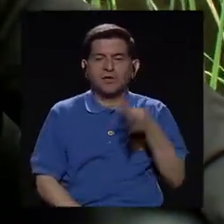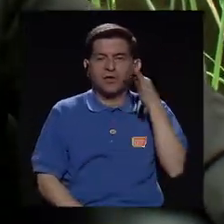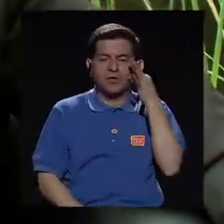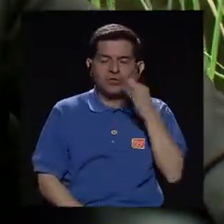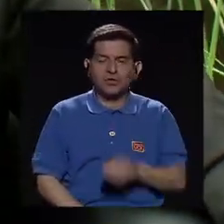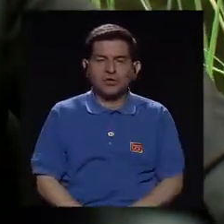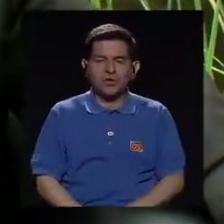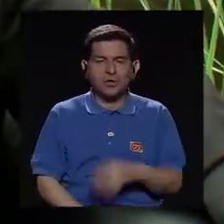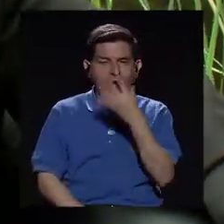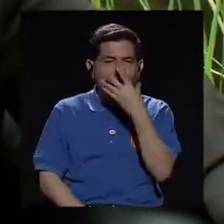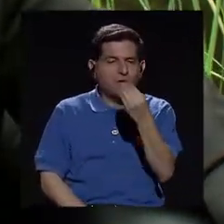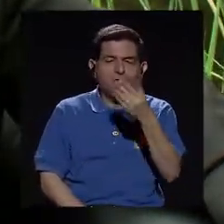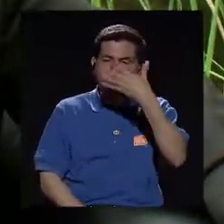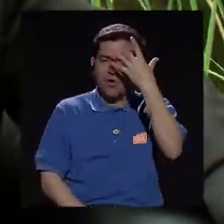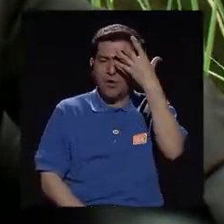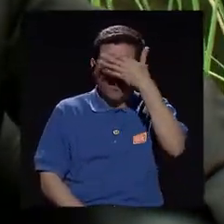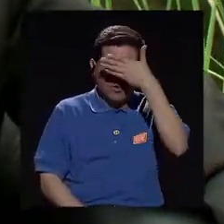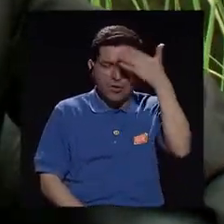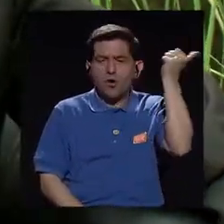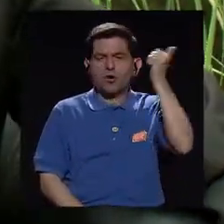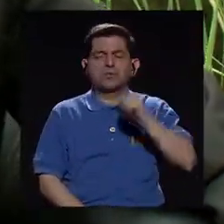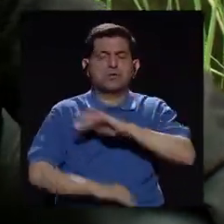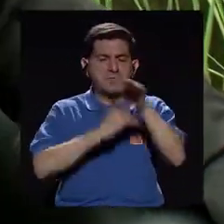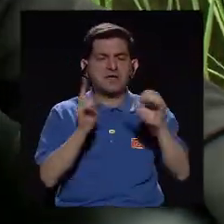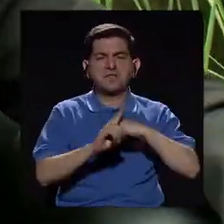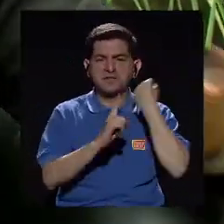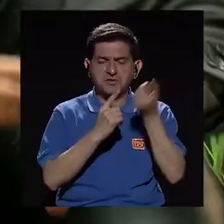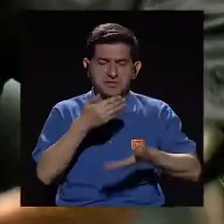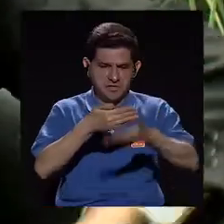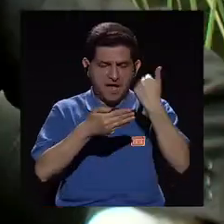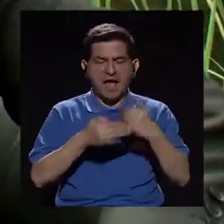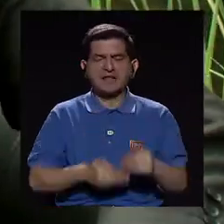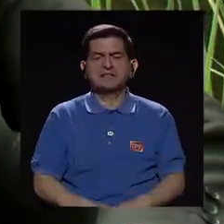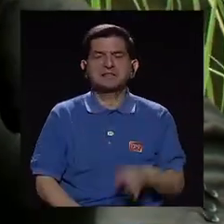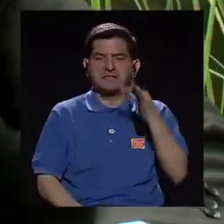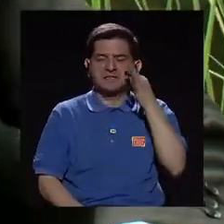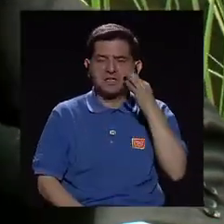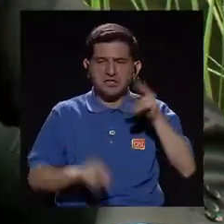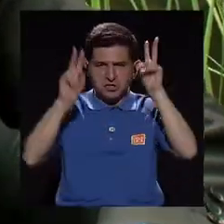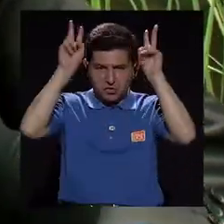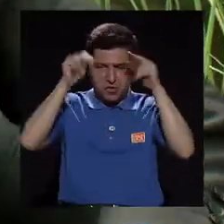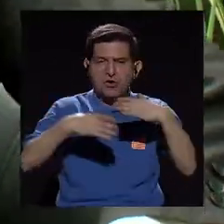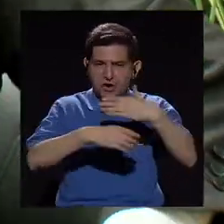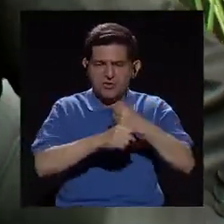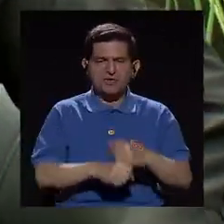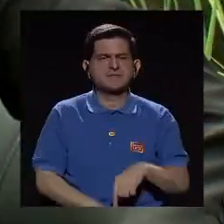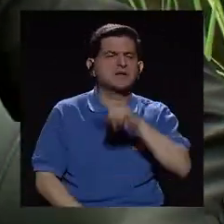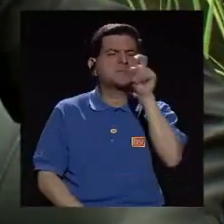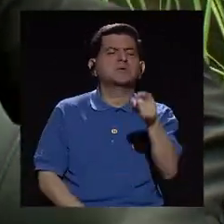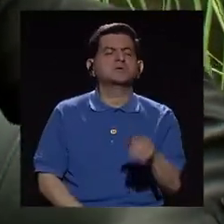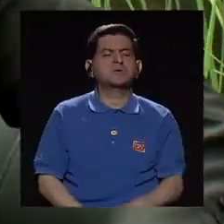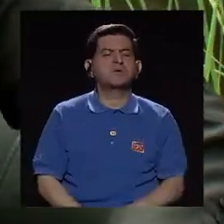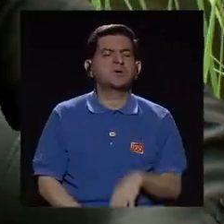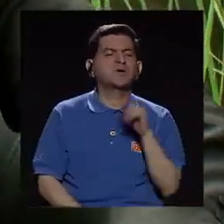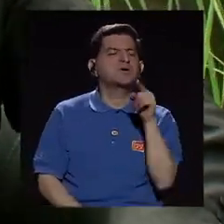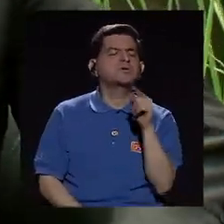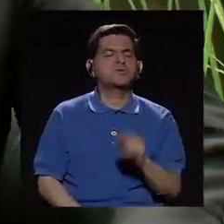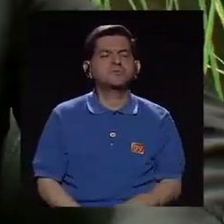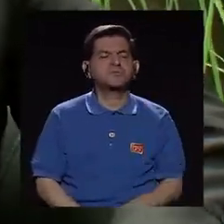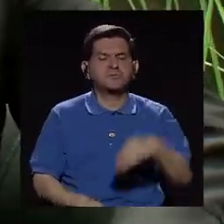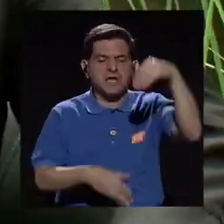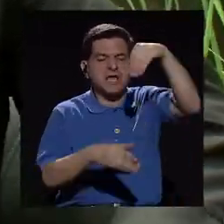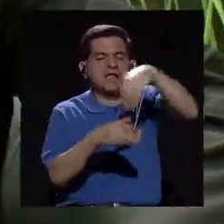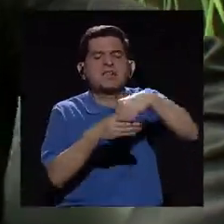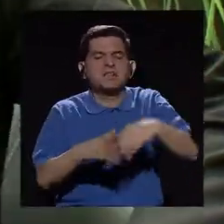Coyote, que olvidándose ya las trastadas que le había hecho Tío Conejo, le fue preguntando, ¡Eh, muchacho, cómo